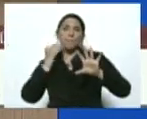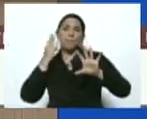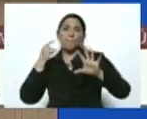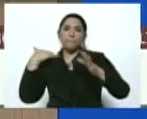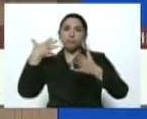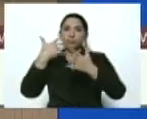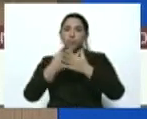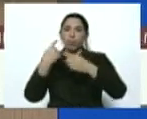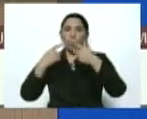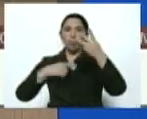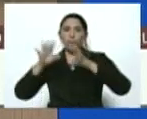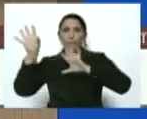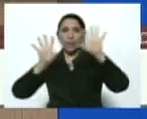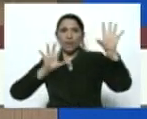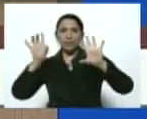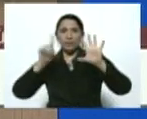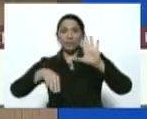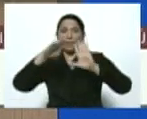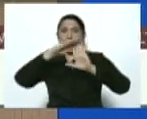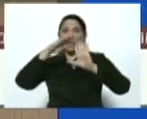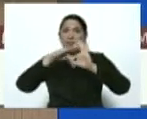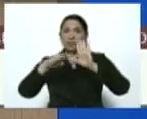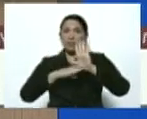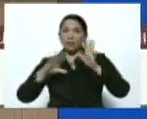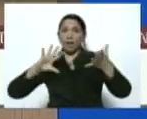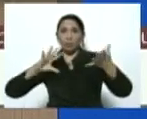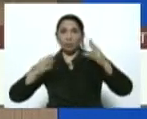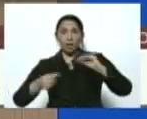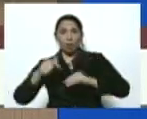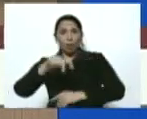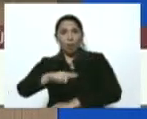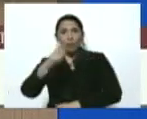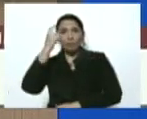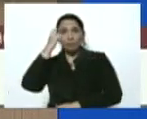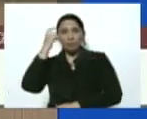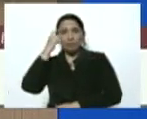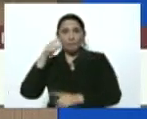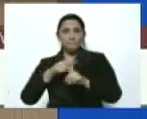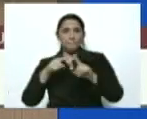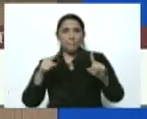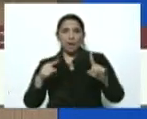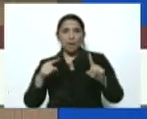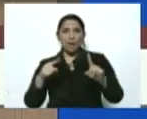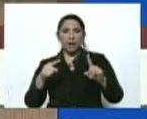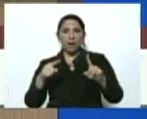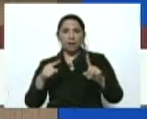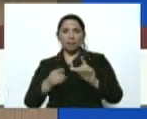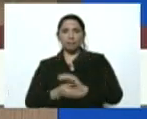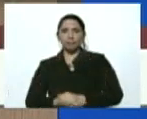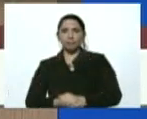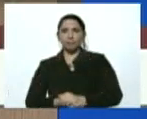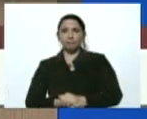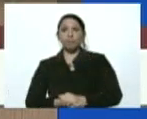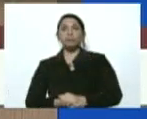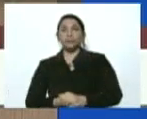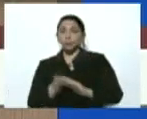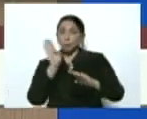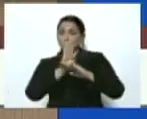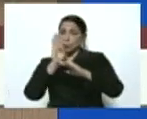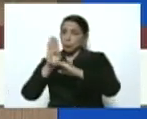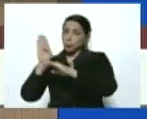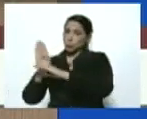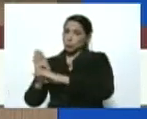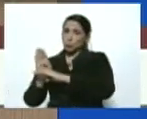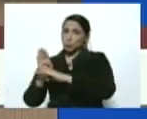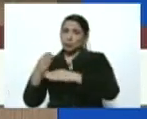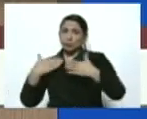de otros países y las medidas que se han adoptado el día de hoy para el cerco sanitario y epidemiológico en la